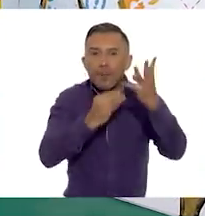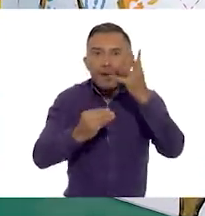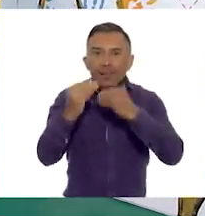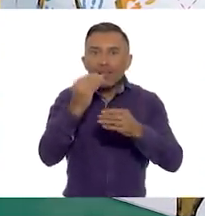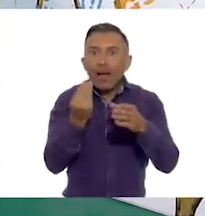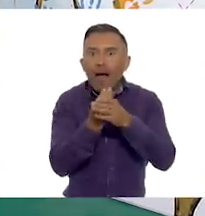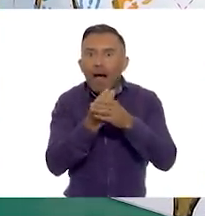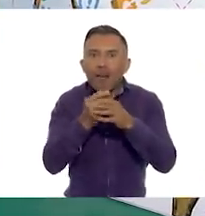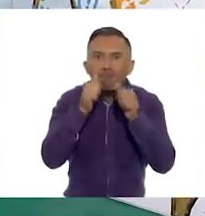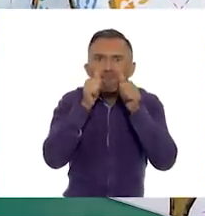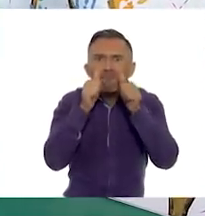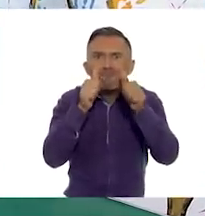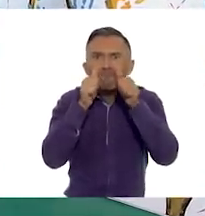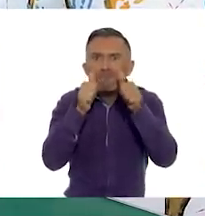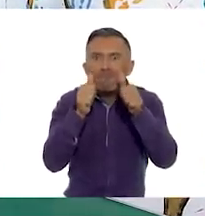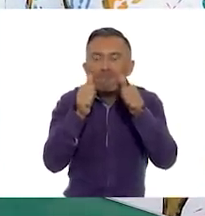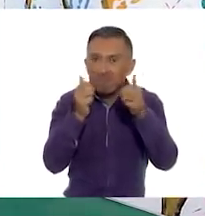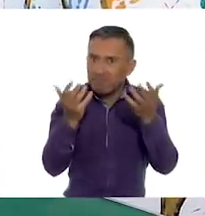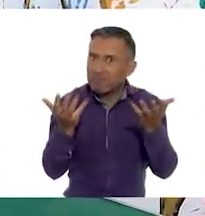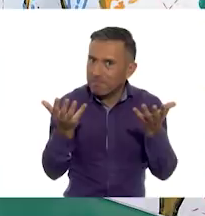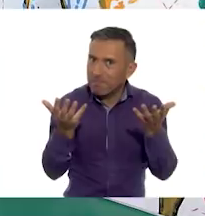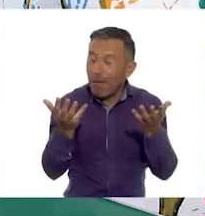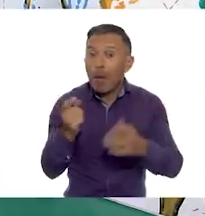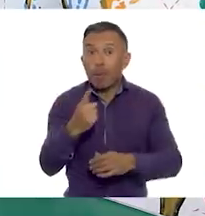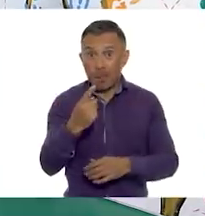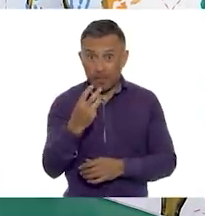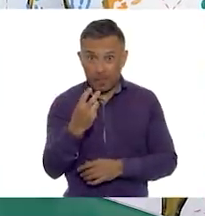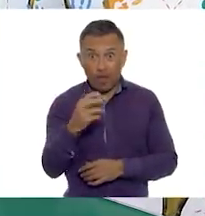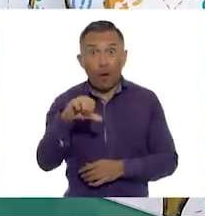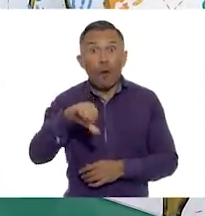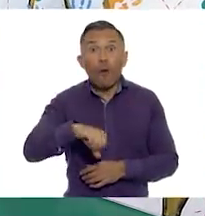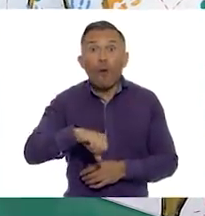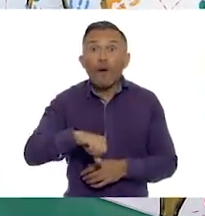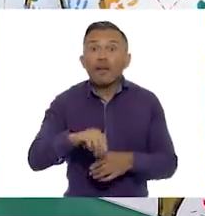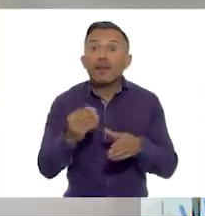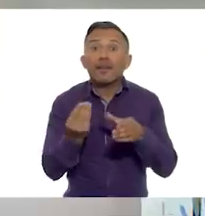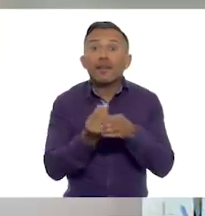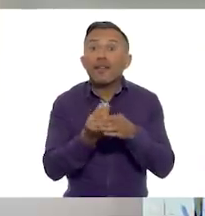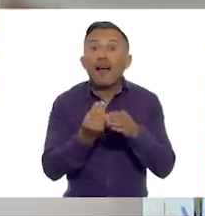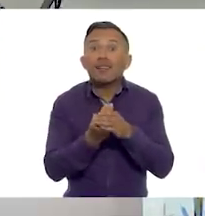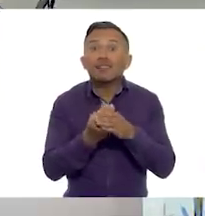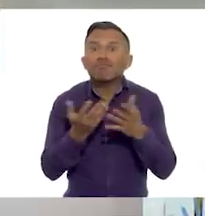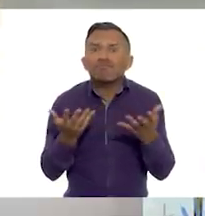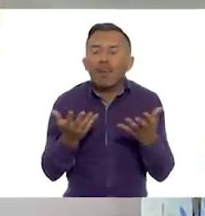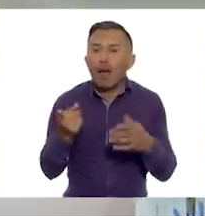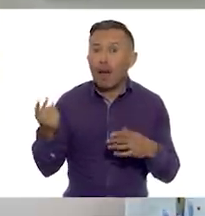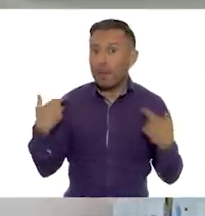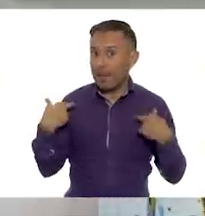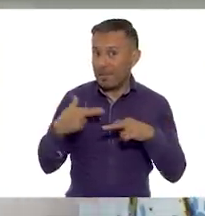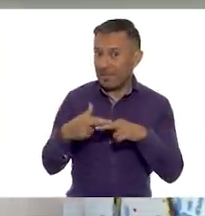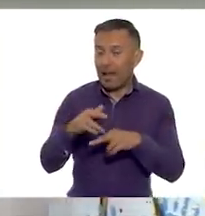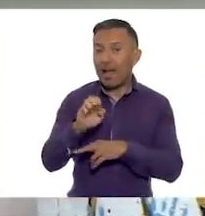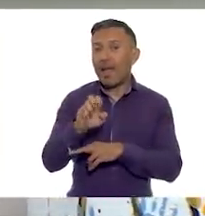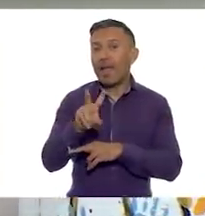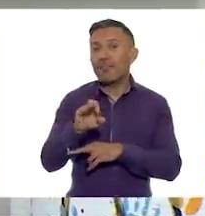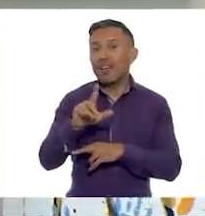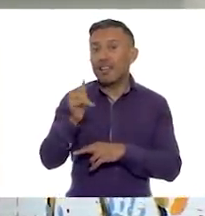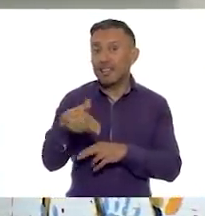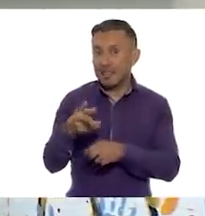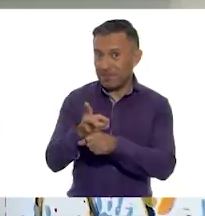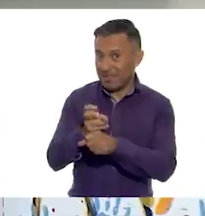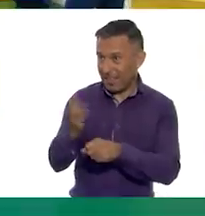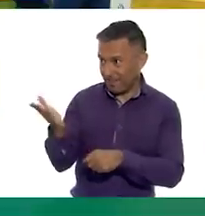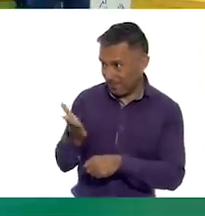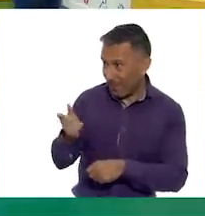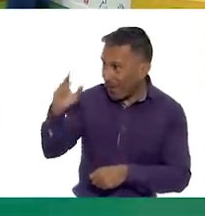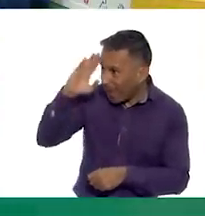Sí, ¿verdad? Bueno, para eso, en la clase del día de hoy, vamos a invitar a la maestra Evelyn. ¡Hola, maestra! Hola, Mariana,